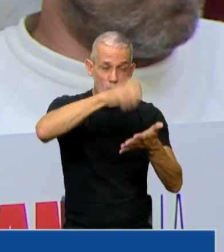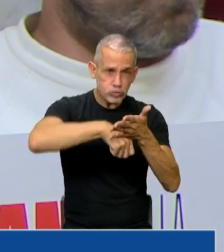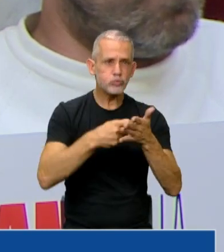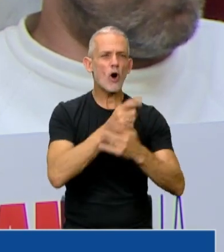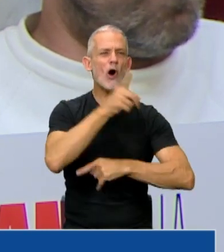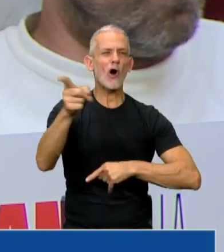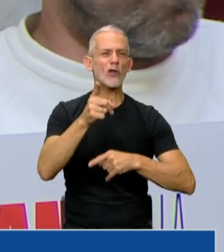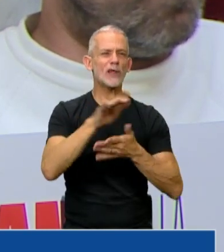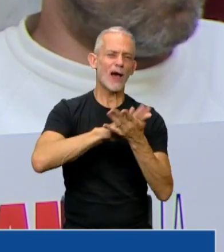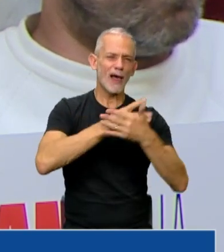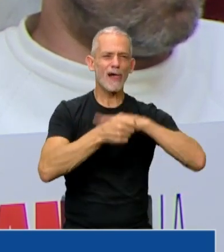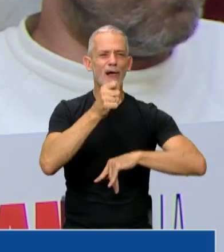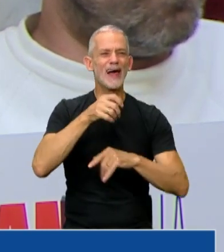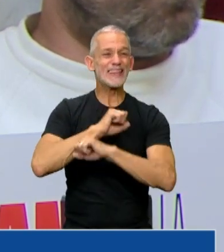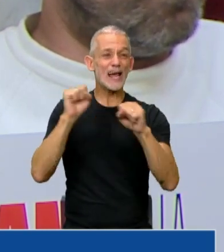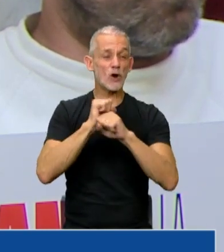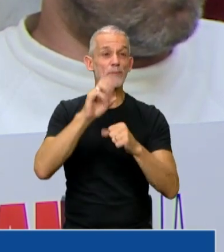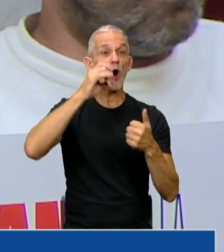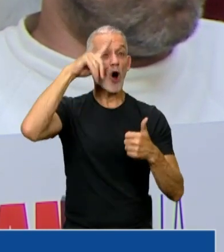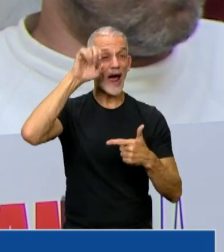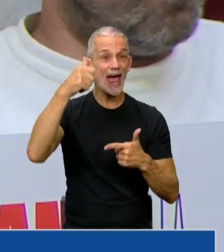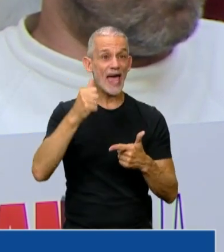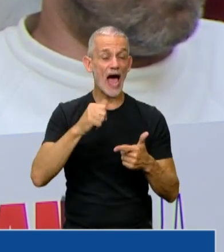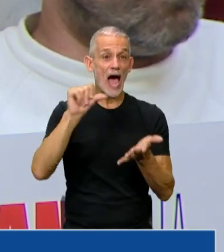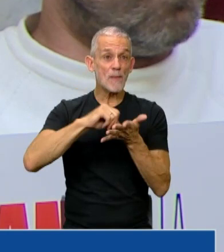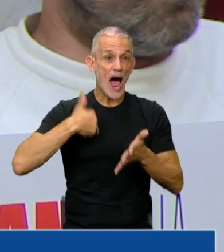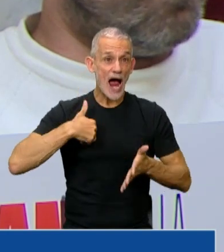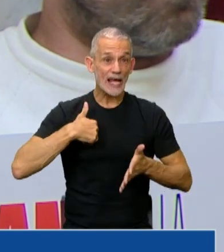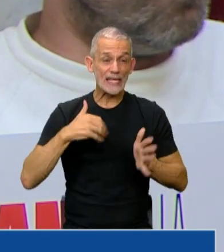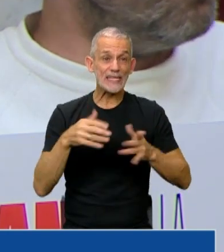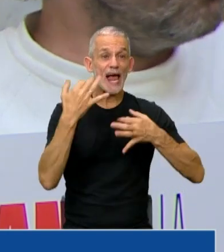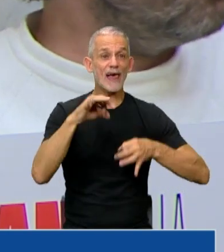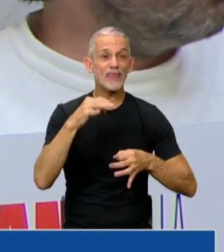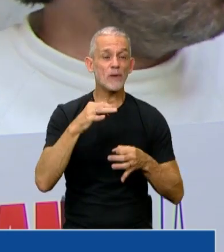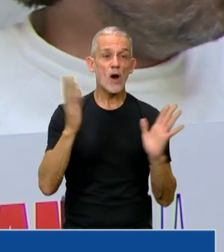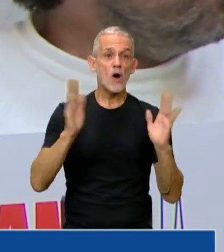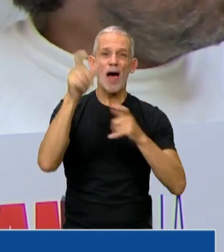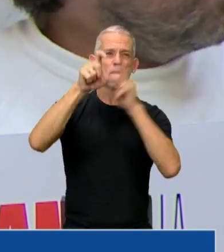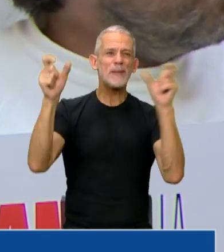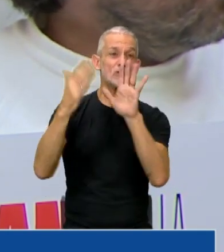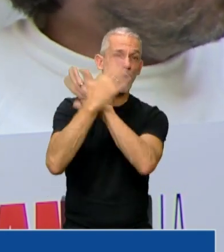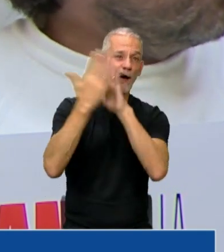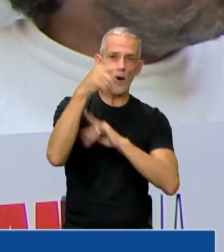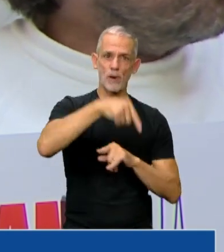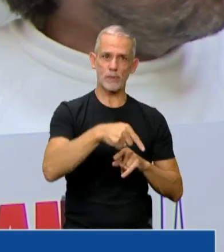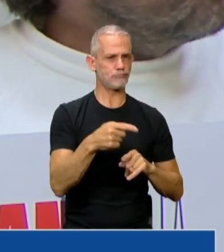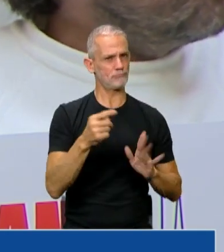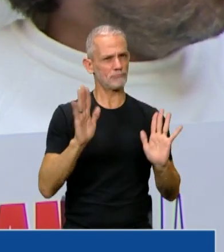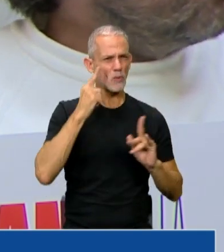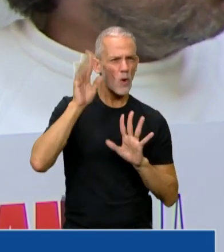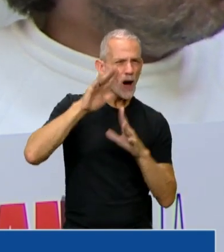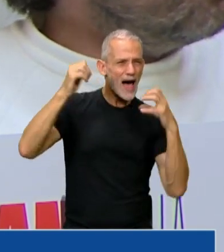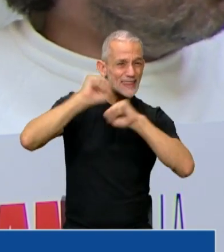contra el Terrorismo de la OEA, el país está obligado a no darle asilo político o refugio a todo sospechoso de